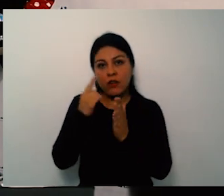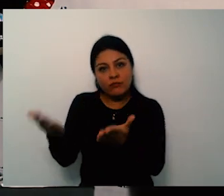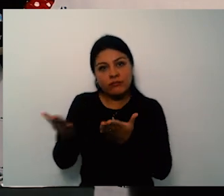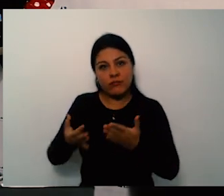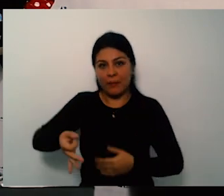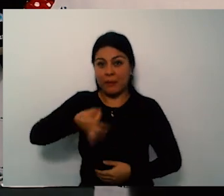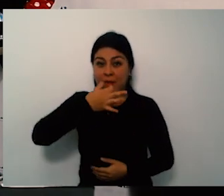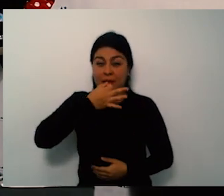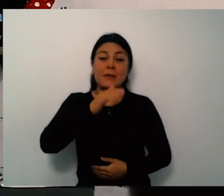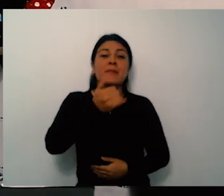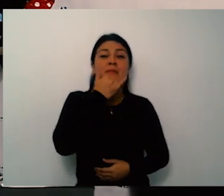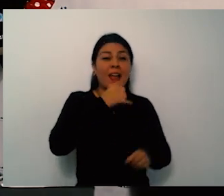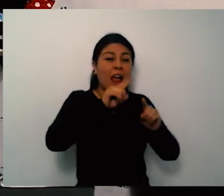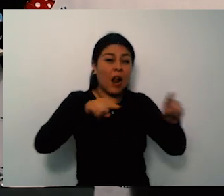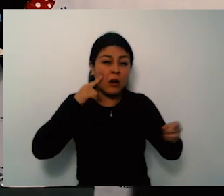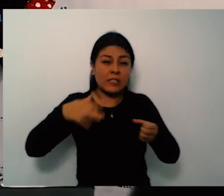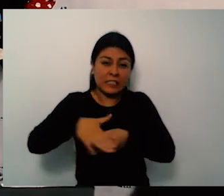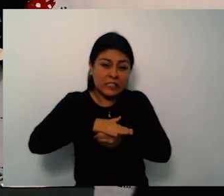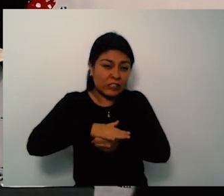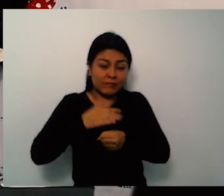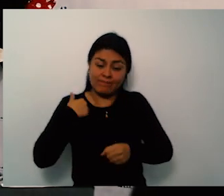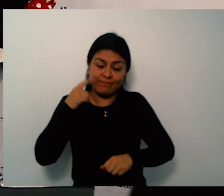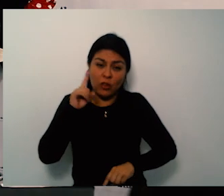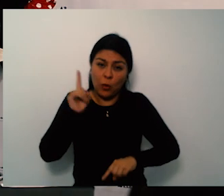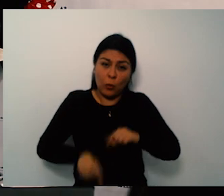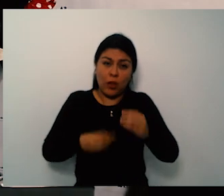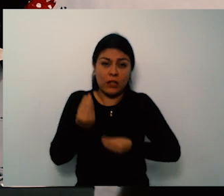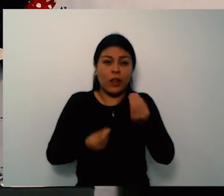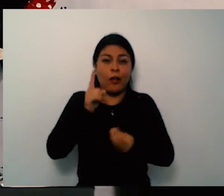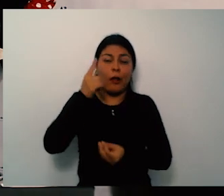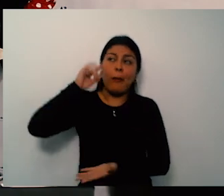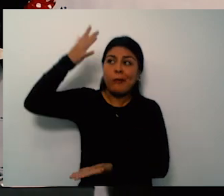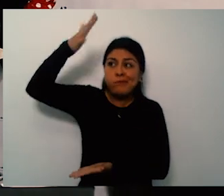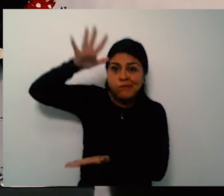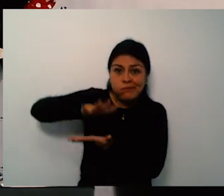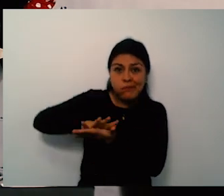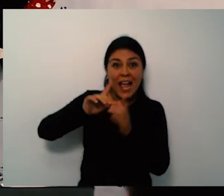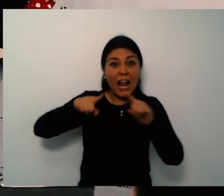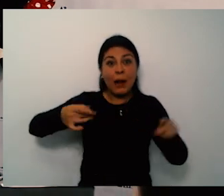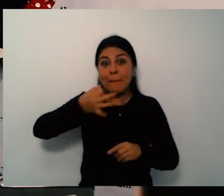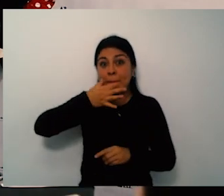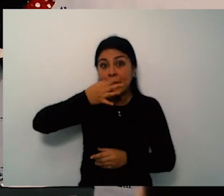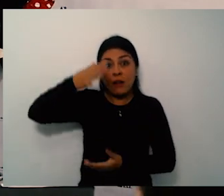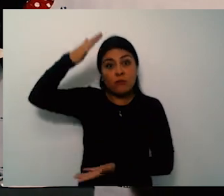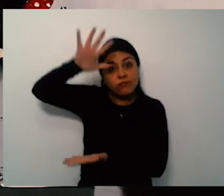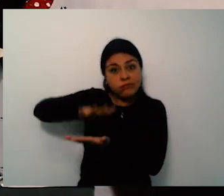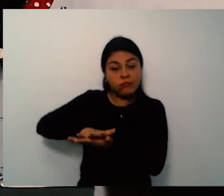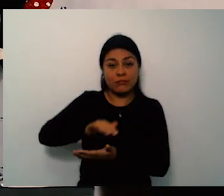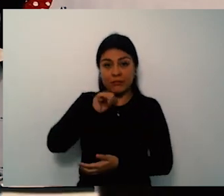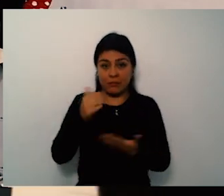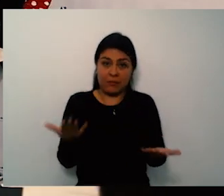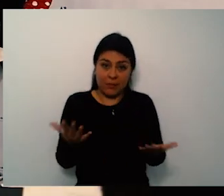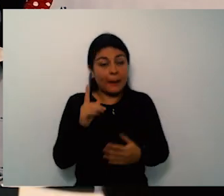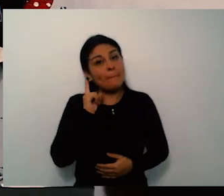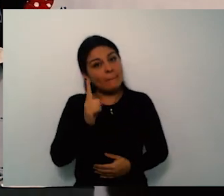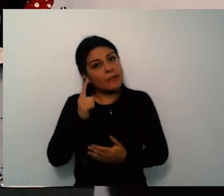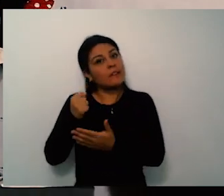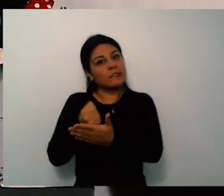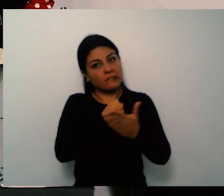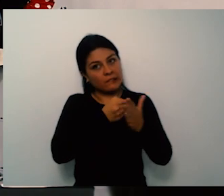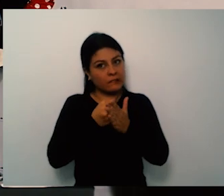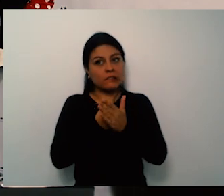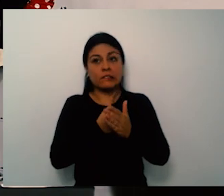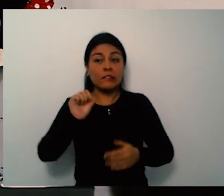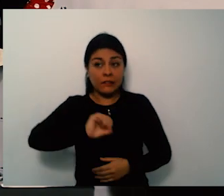entonces como lo que queremos es que UDME sea una institución de altísima complejidad donde manejemos el